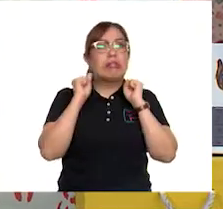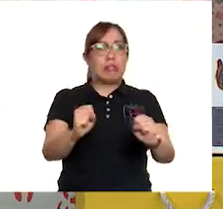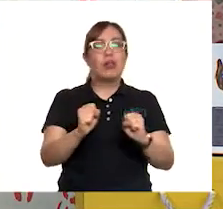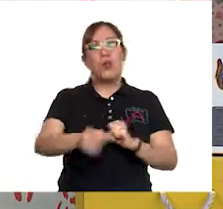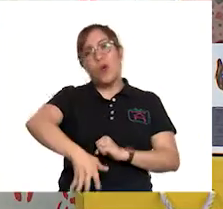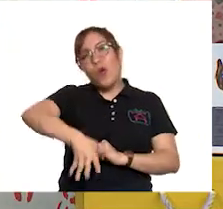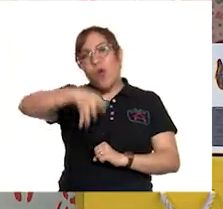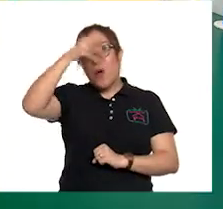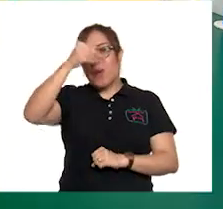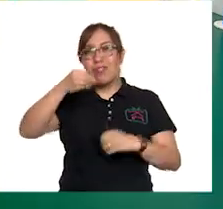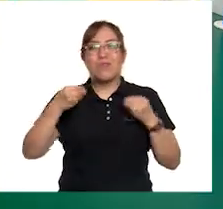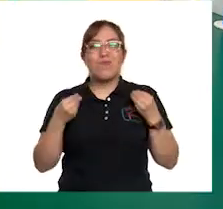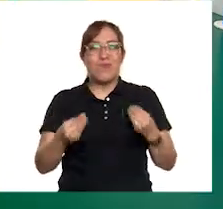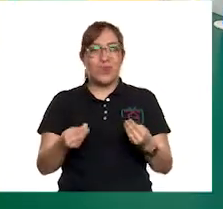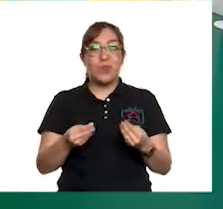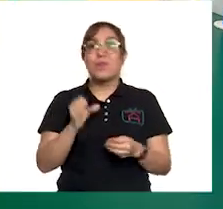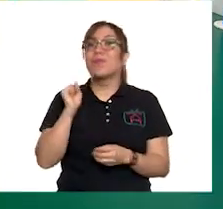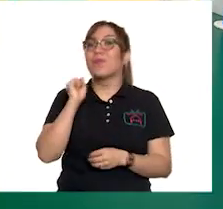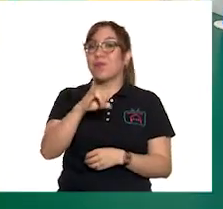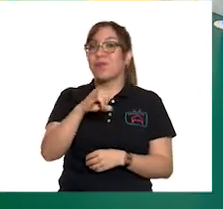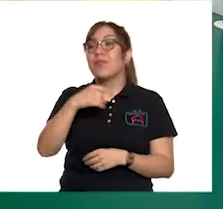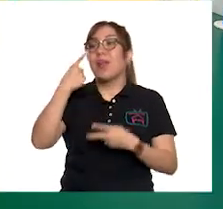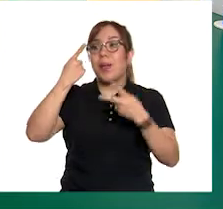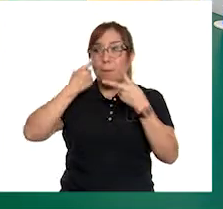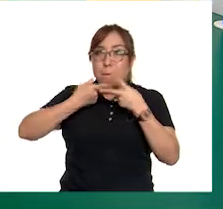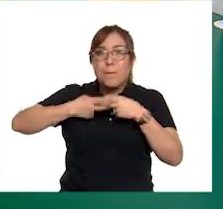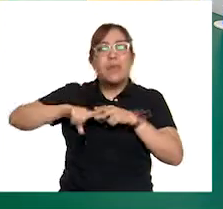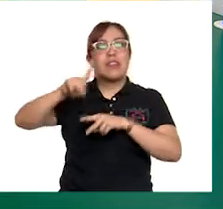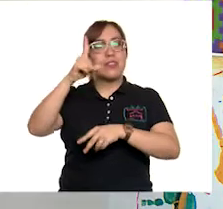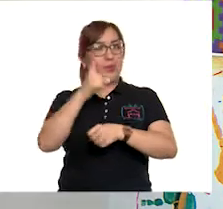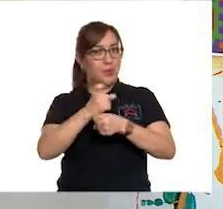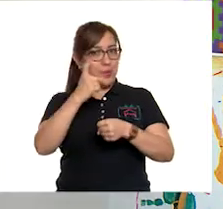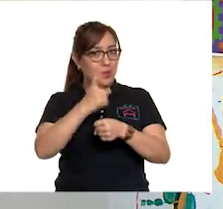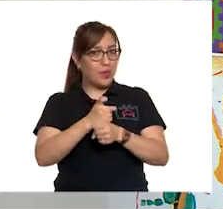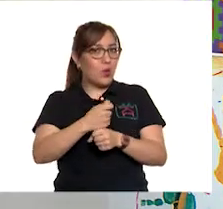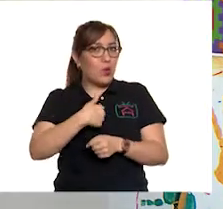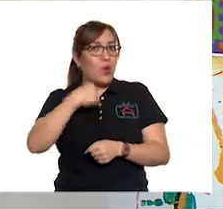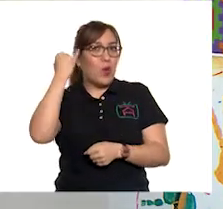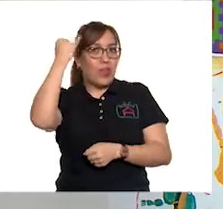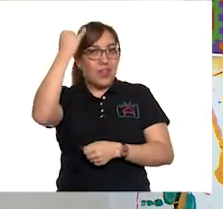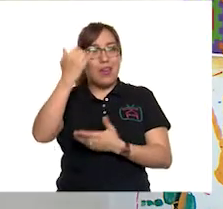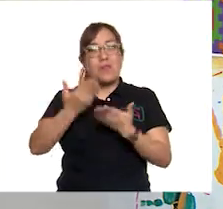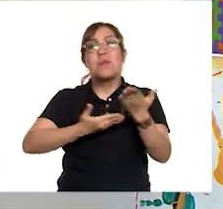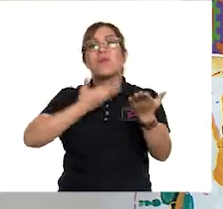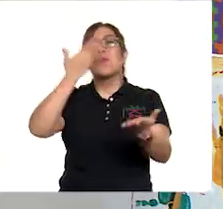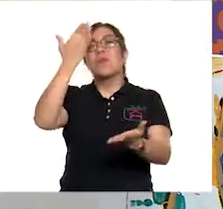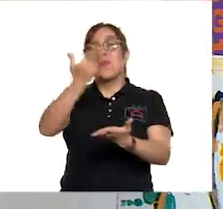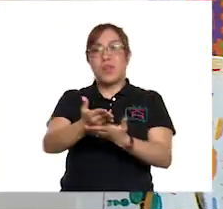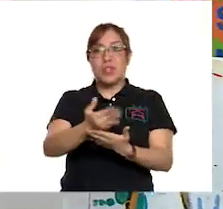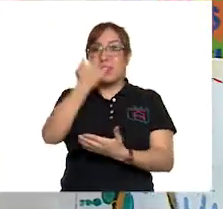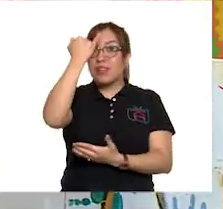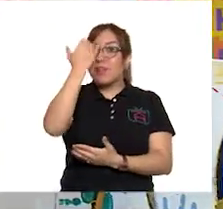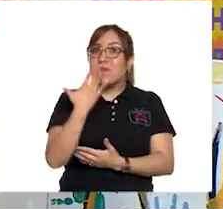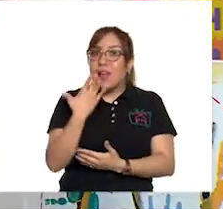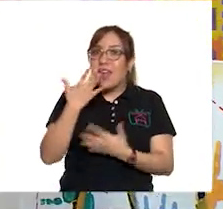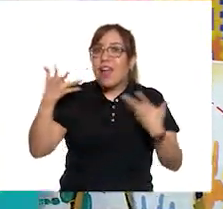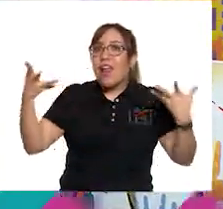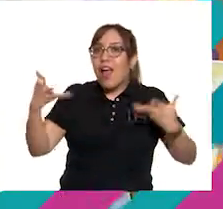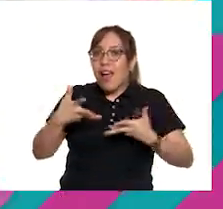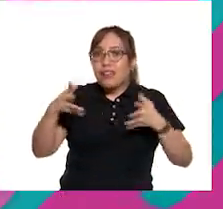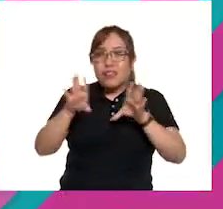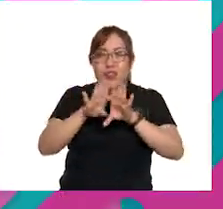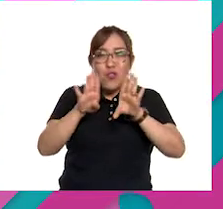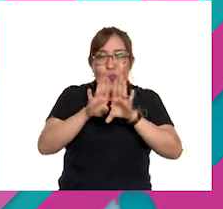¡Sí! Para empezar, les propongo que armemos la siguiente imagen porque es un rompecabezas, maestra.